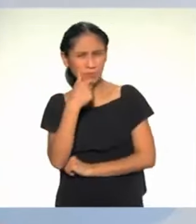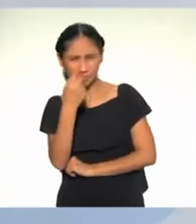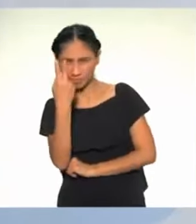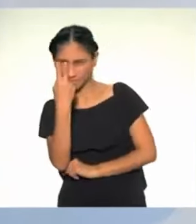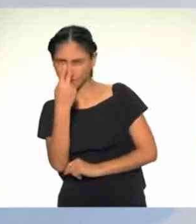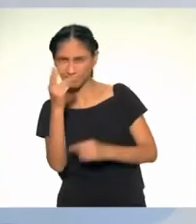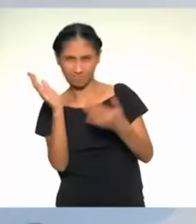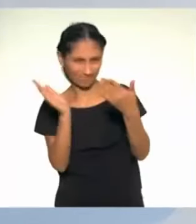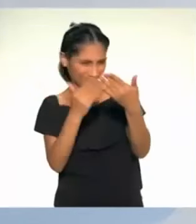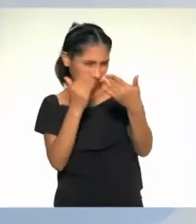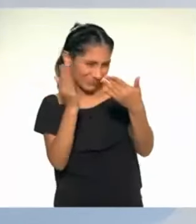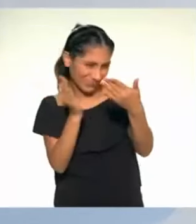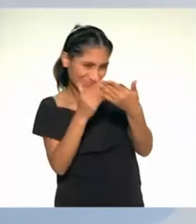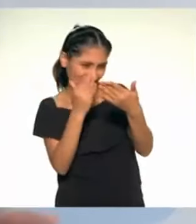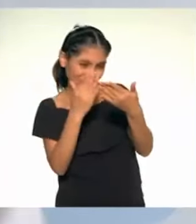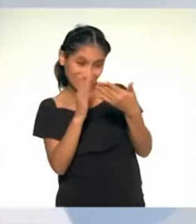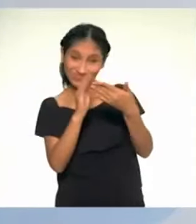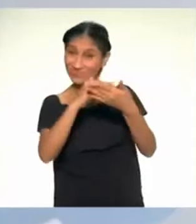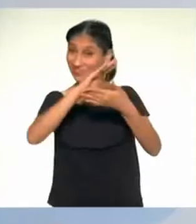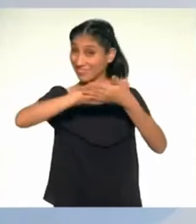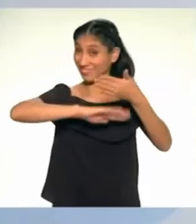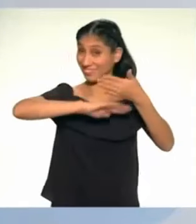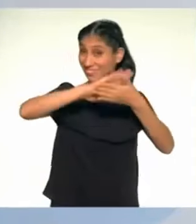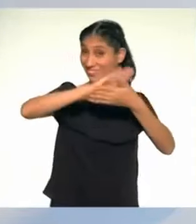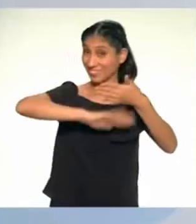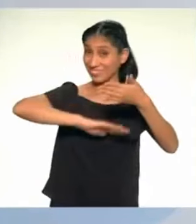este catálogo.